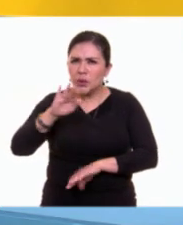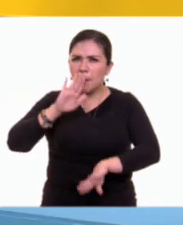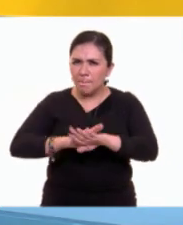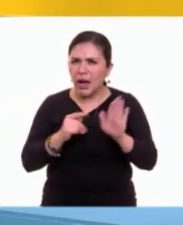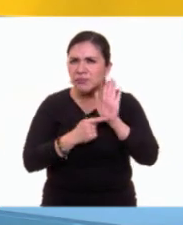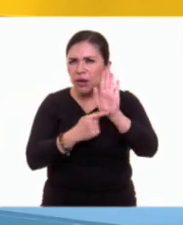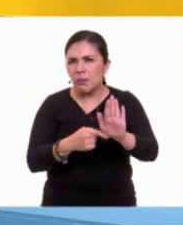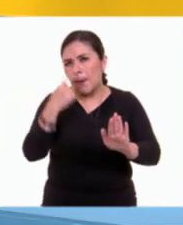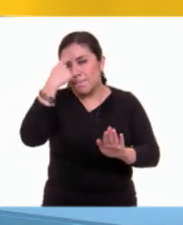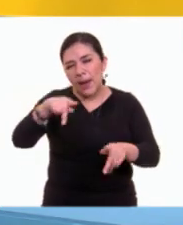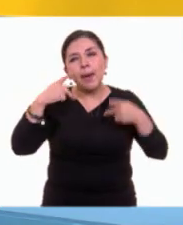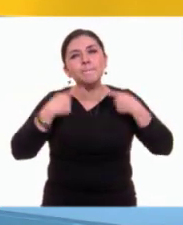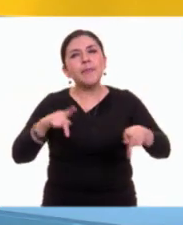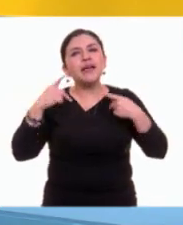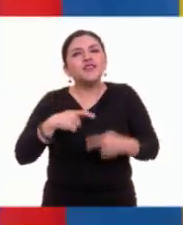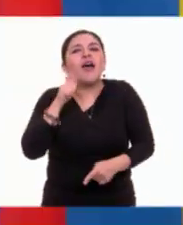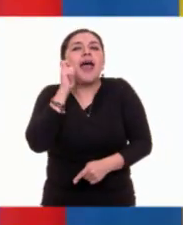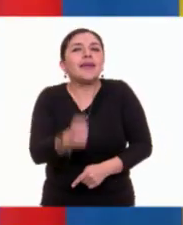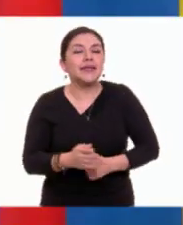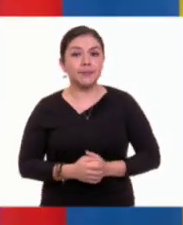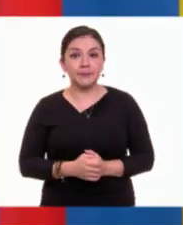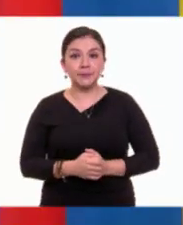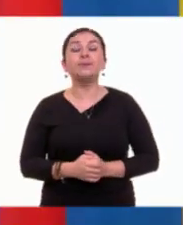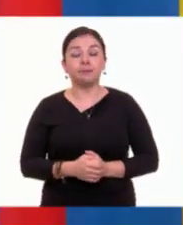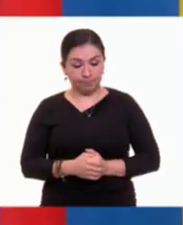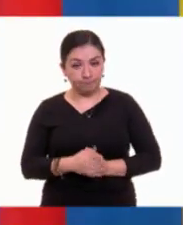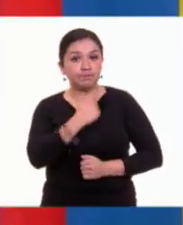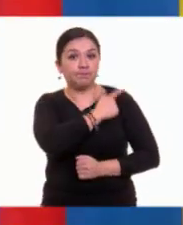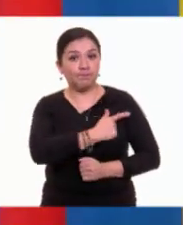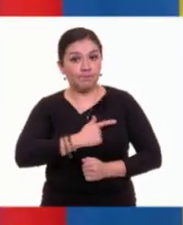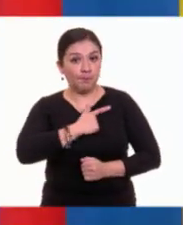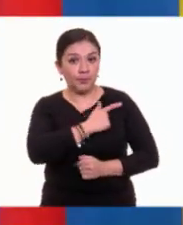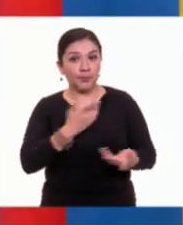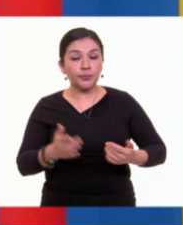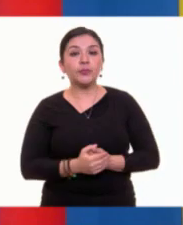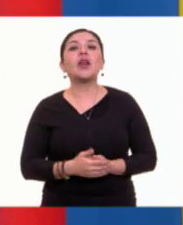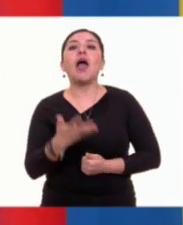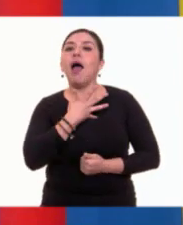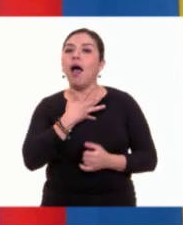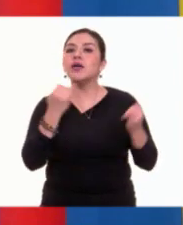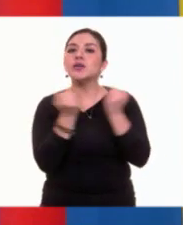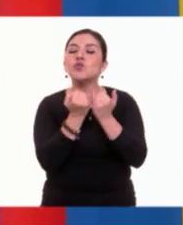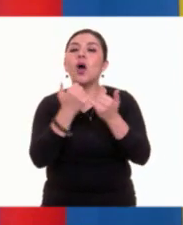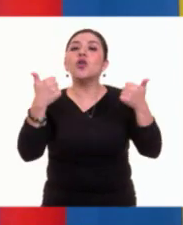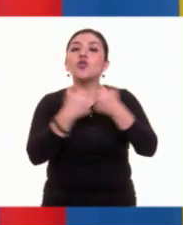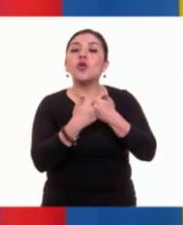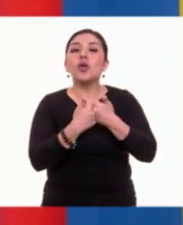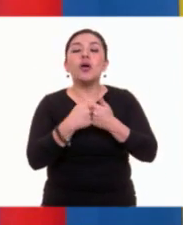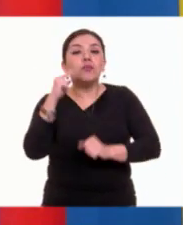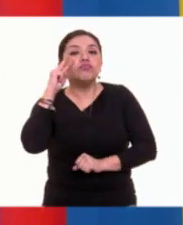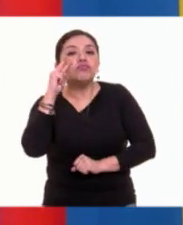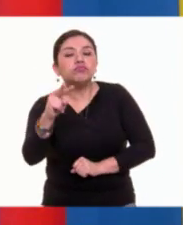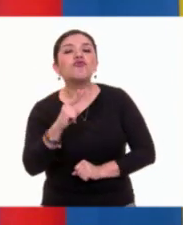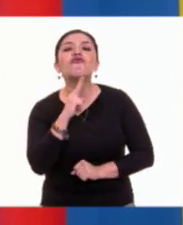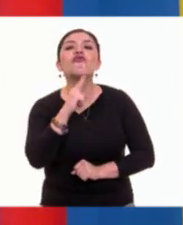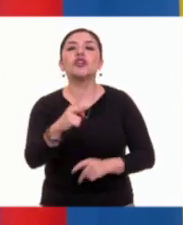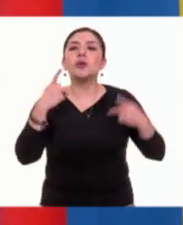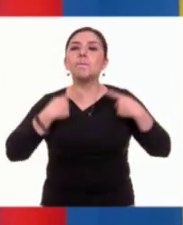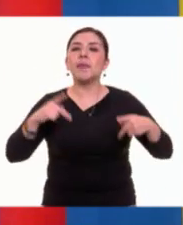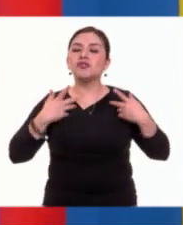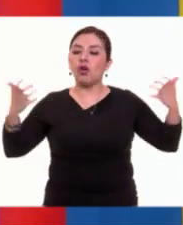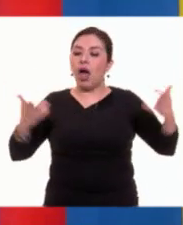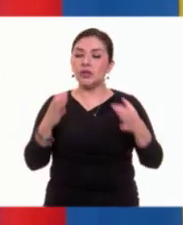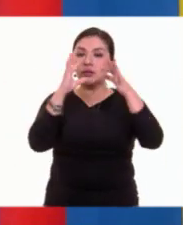la presentación de los personajes? Por supuesto, Gaby. Bueno, igual se presentan a partir de la mirada de la voz que habla.